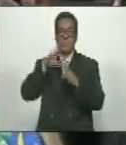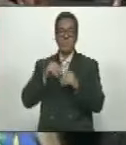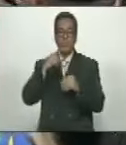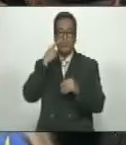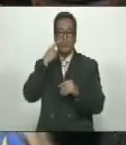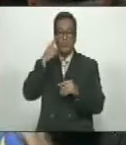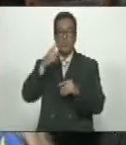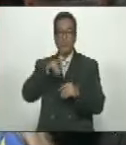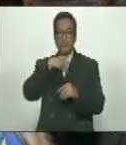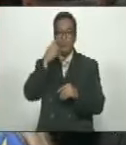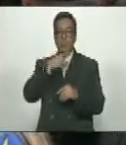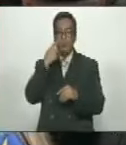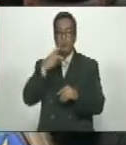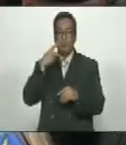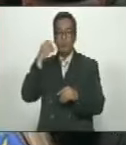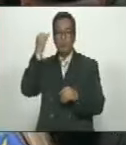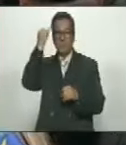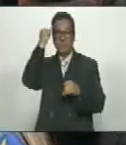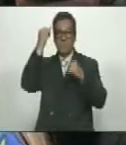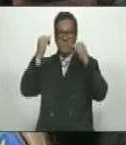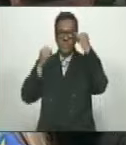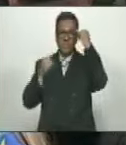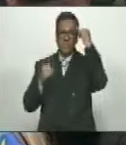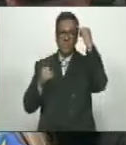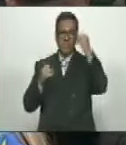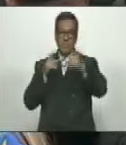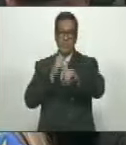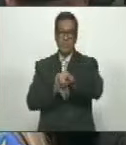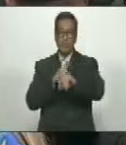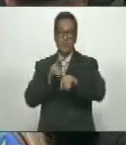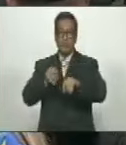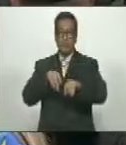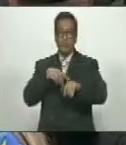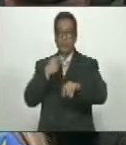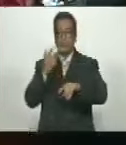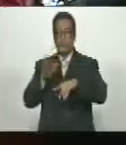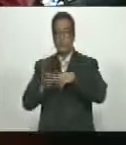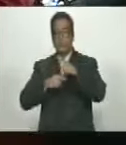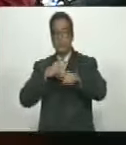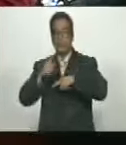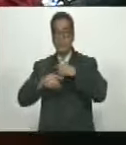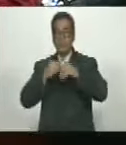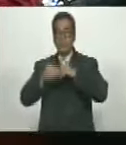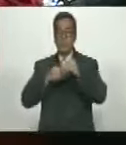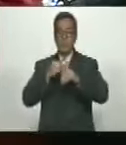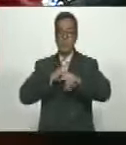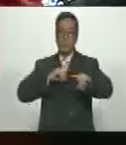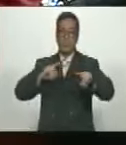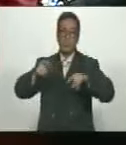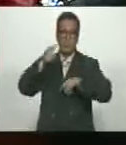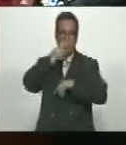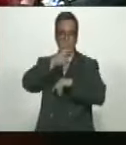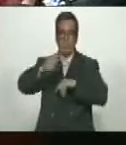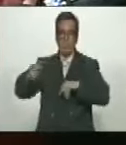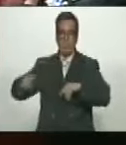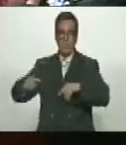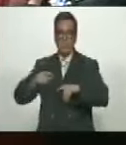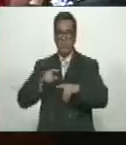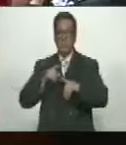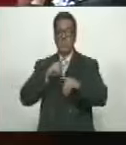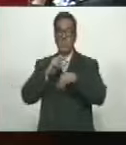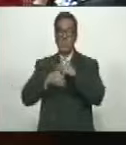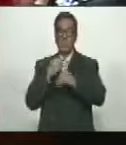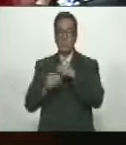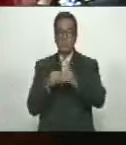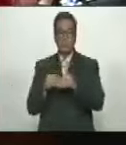una visión política y filosófica en la cual el poder es ejercido por el pueblo y eso se traduce